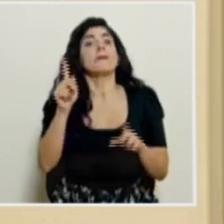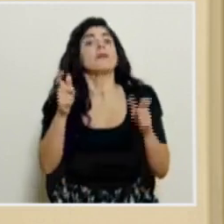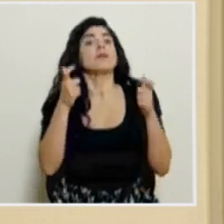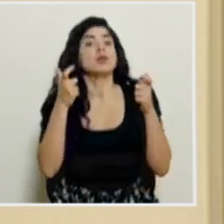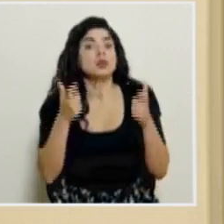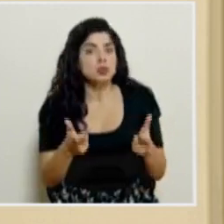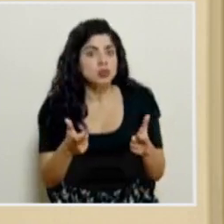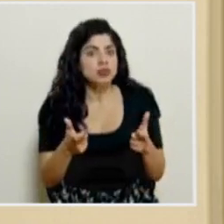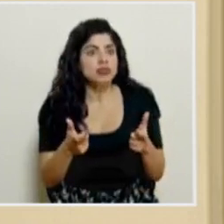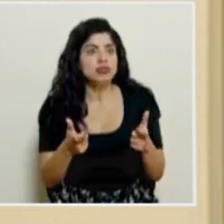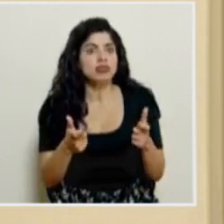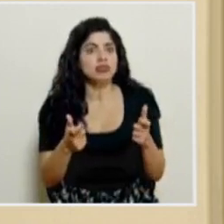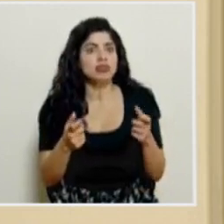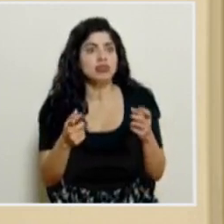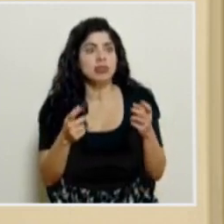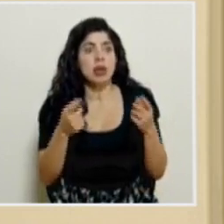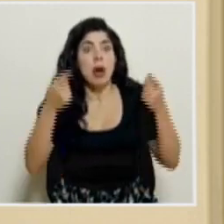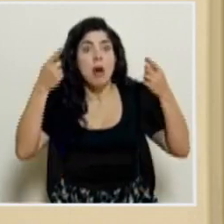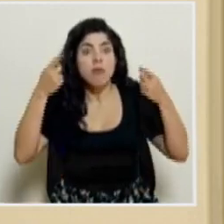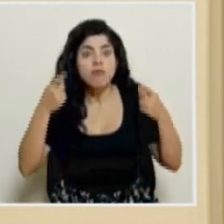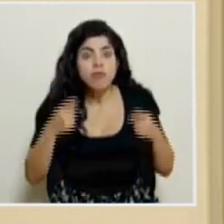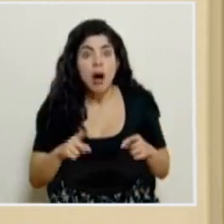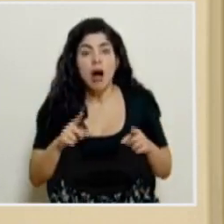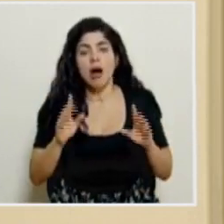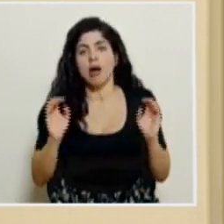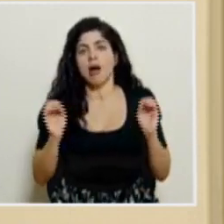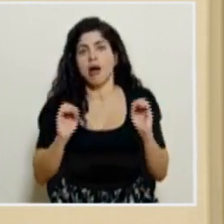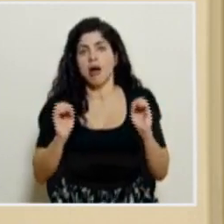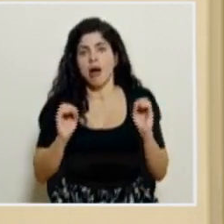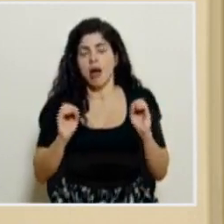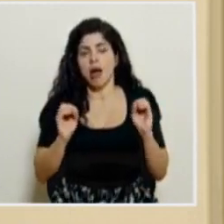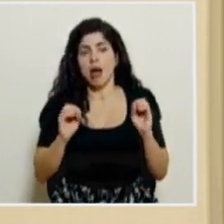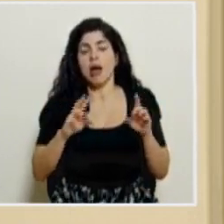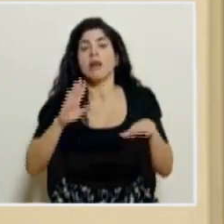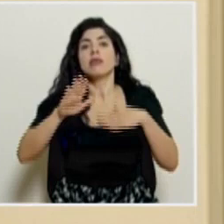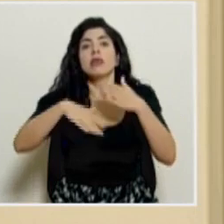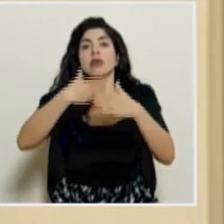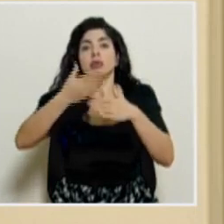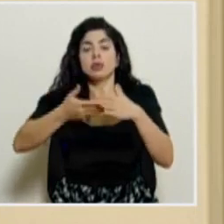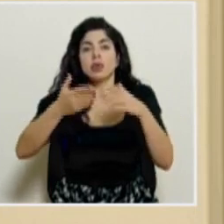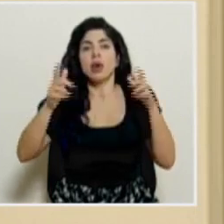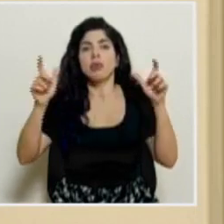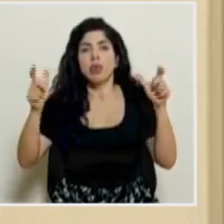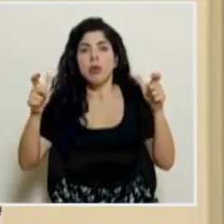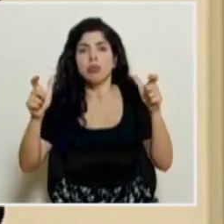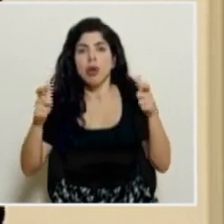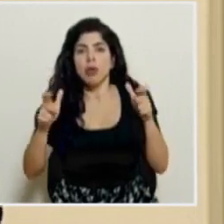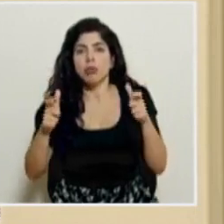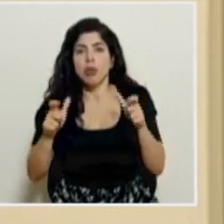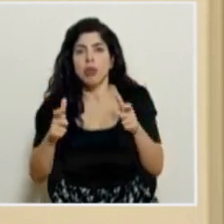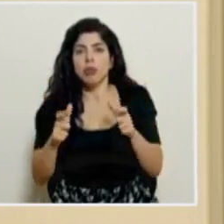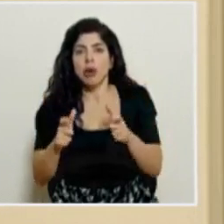no se consolidó esta situación y empezamos a bajar la cantidad de casos.